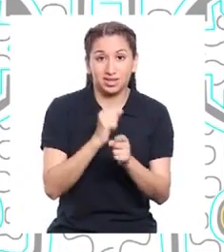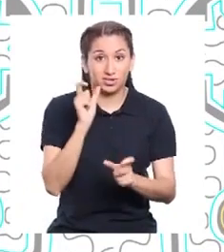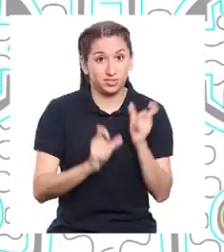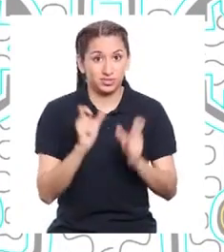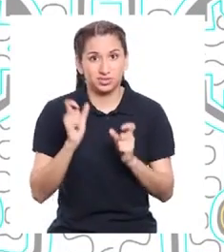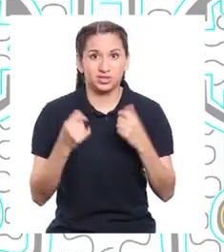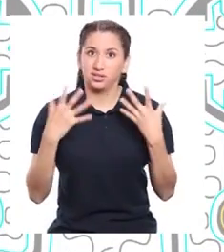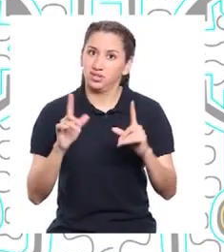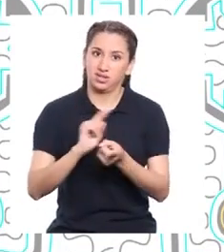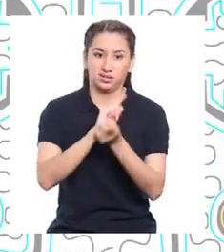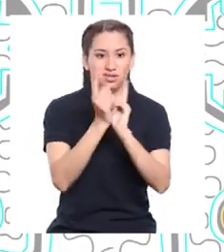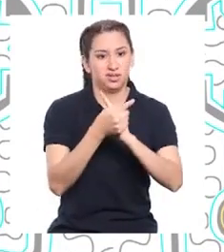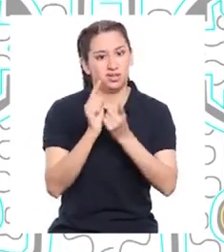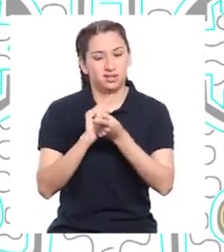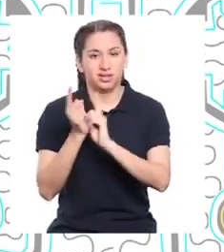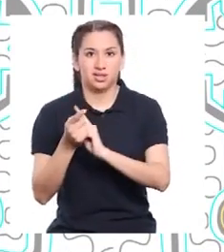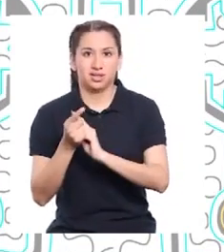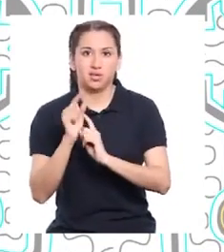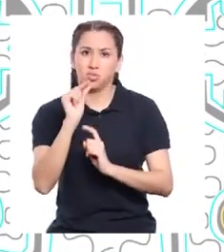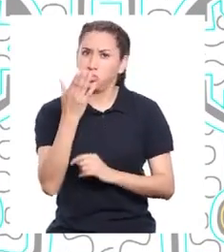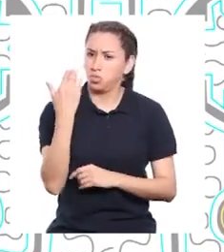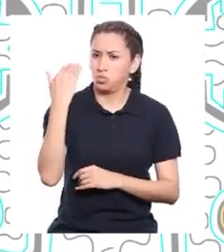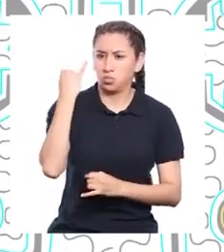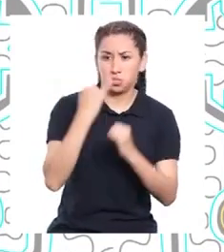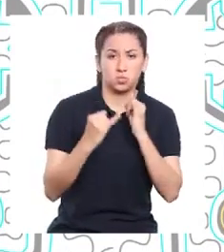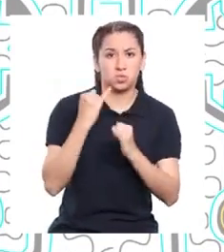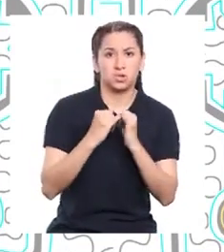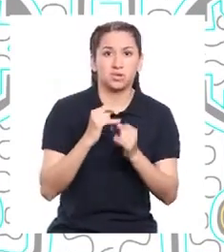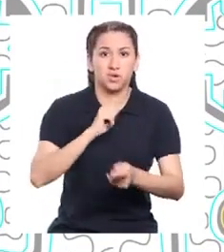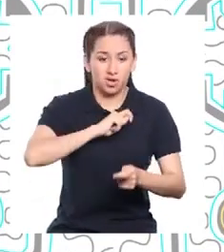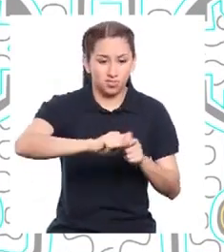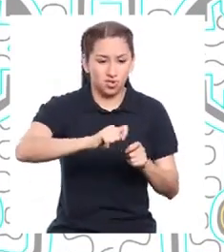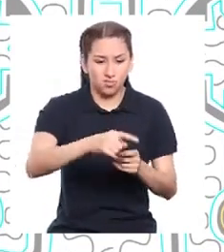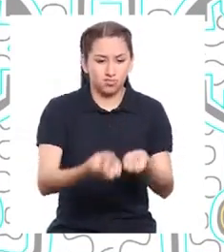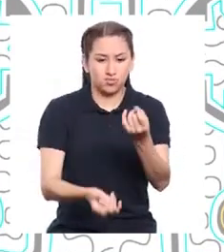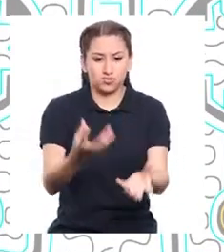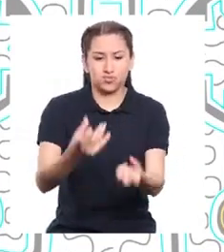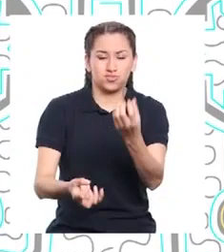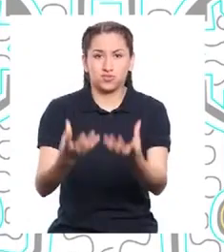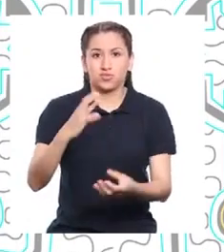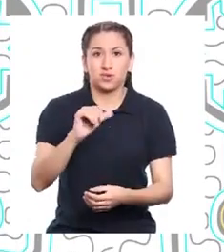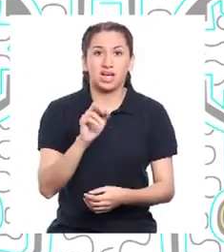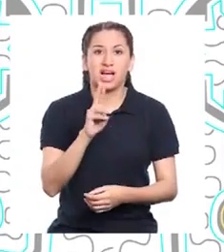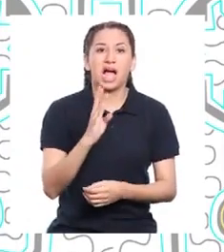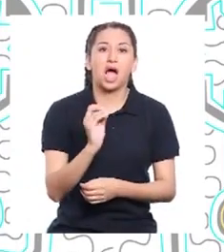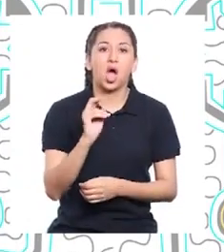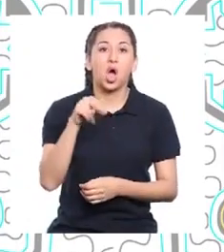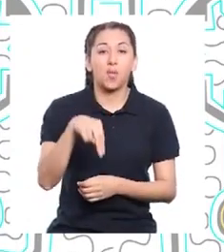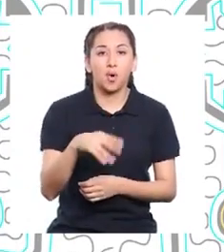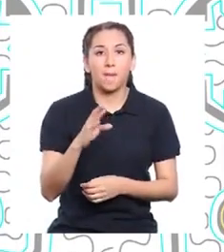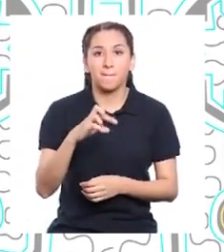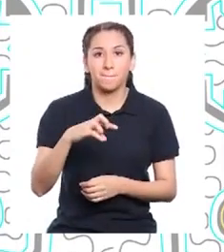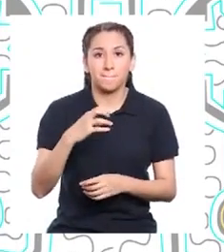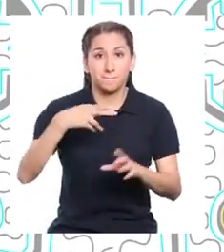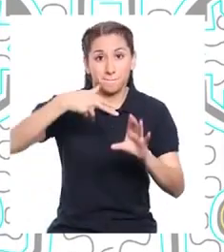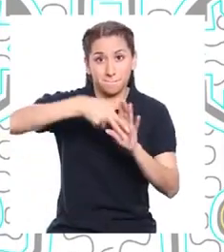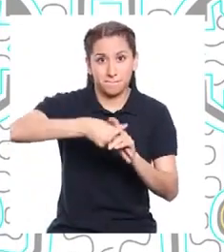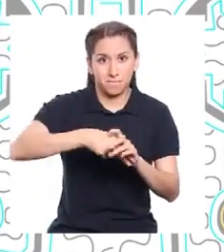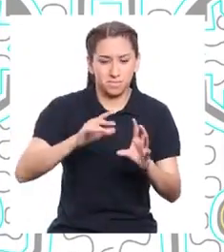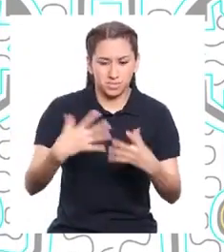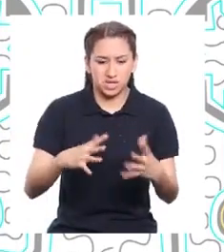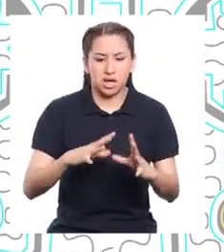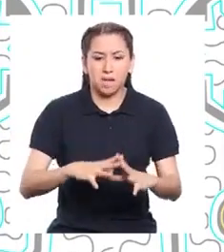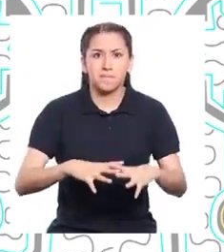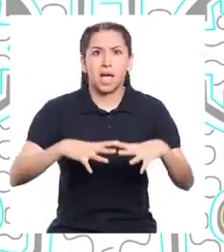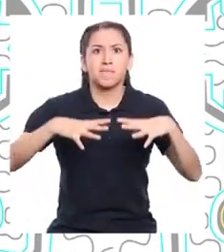están cambiando el invernadero natural. Durante el último siglo, la quema de combustibles fósiles, como el carbón y el petróleo, ha aumentado la